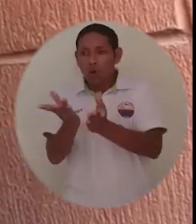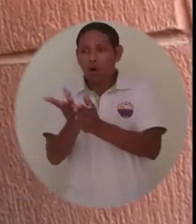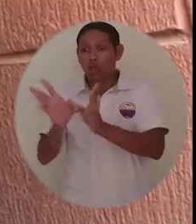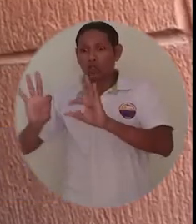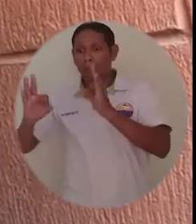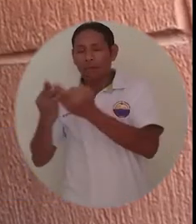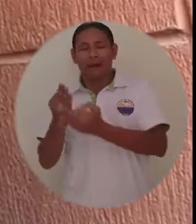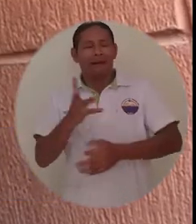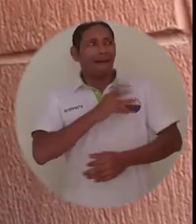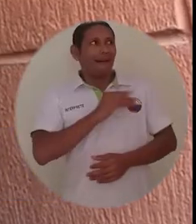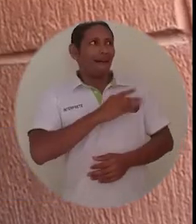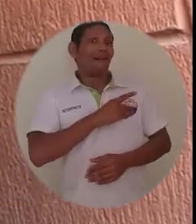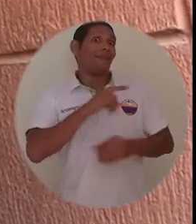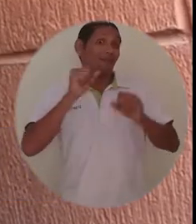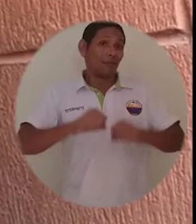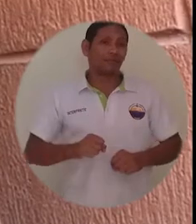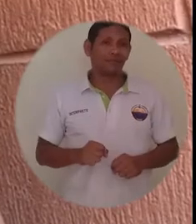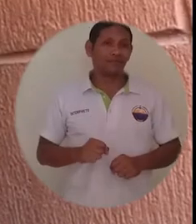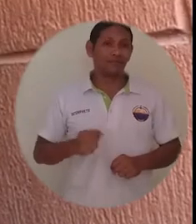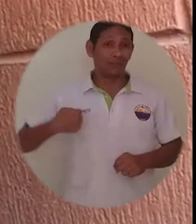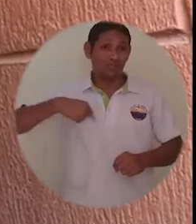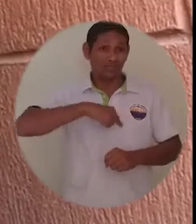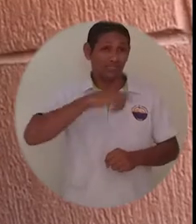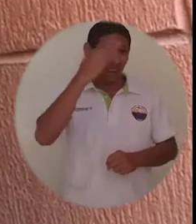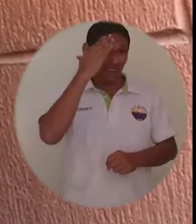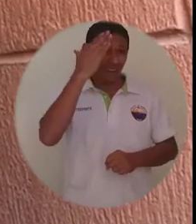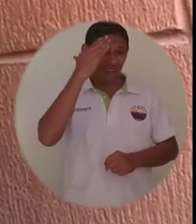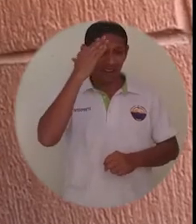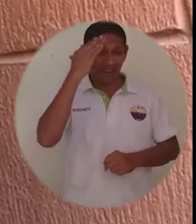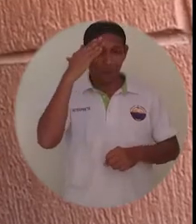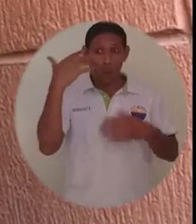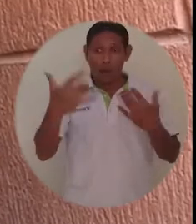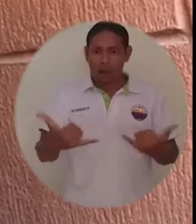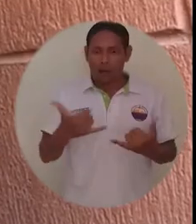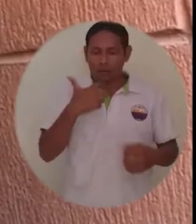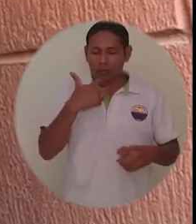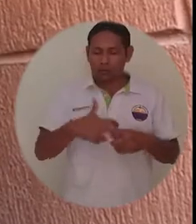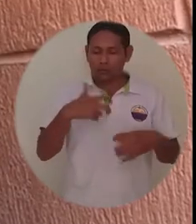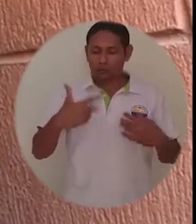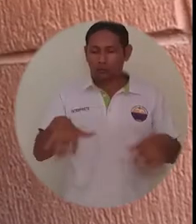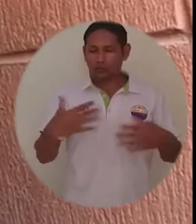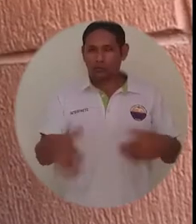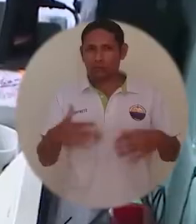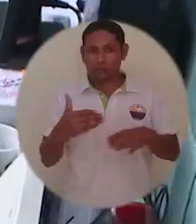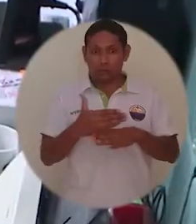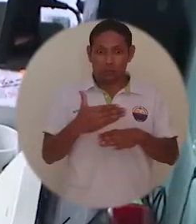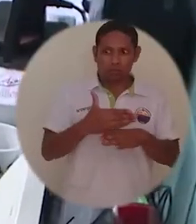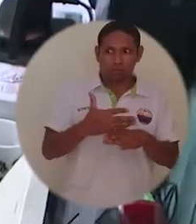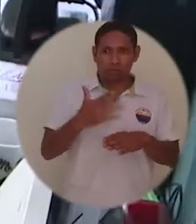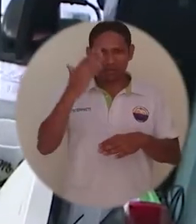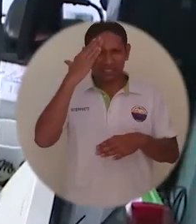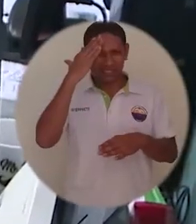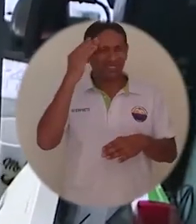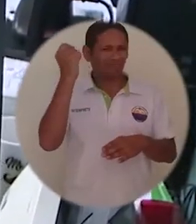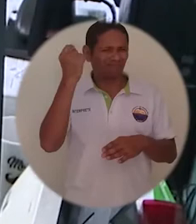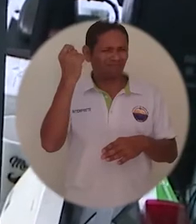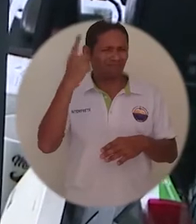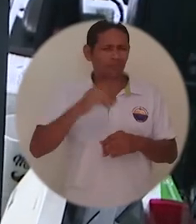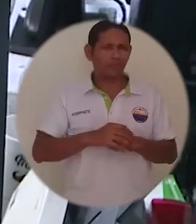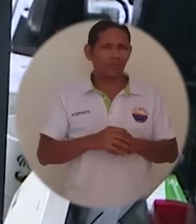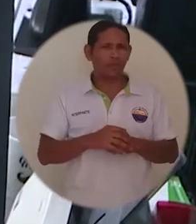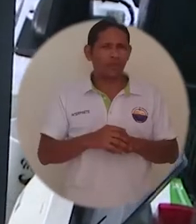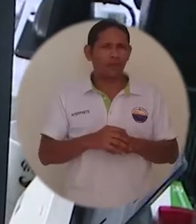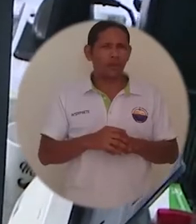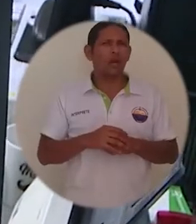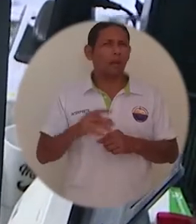estudiantes y sus familias, porque sabemos de la preocupación que existe en los hogares hoy sobre este tema. Lo más